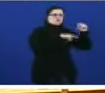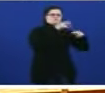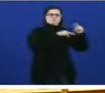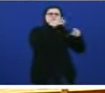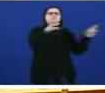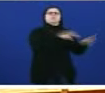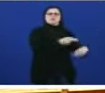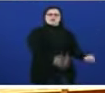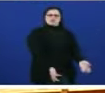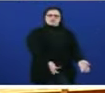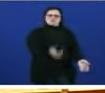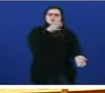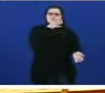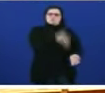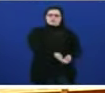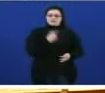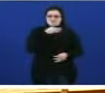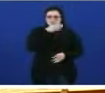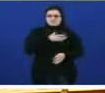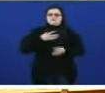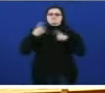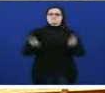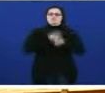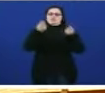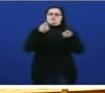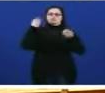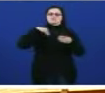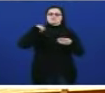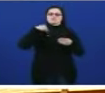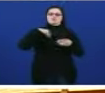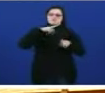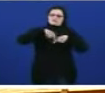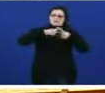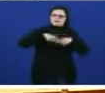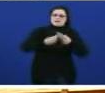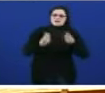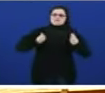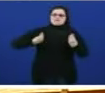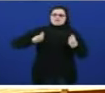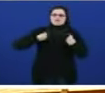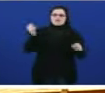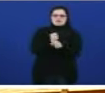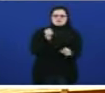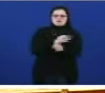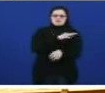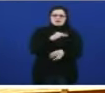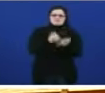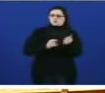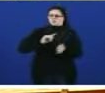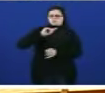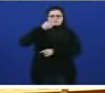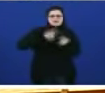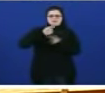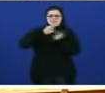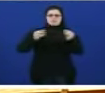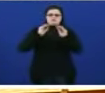Se de verdade pretenden fomentar, señoría, a conciliación da vida laboral e familiar, como é que unha das primeiras medidas do